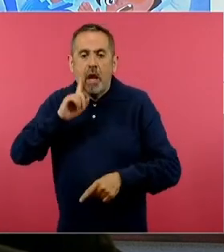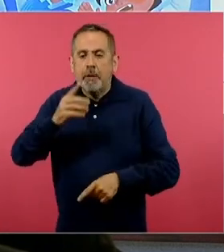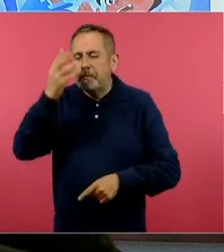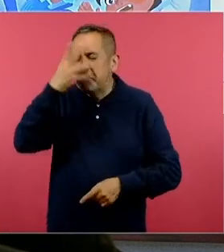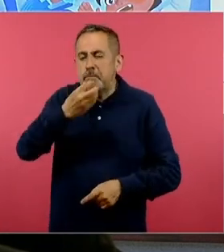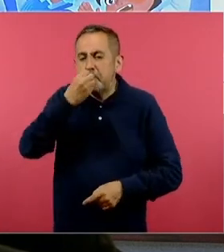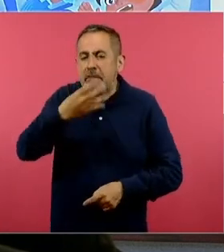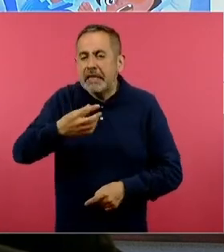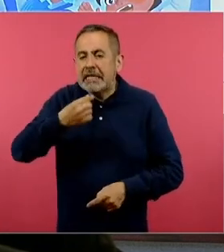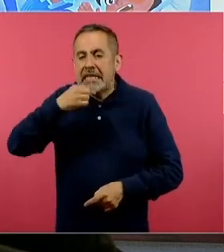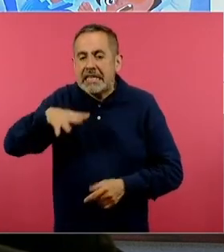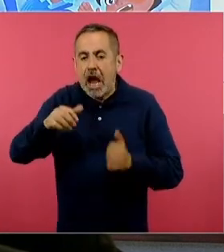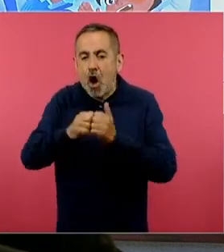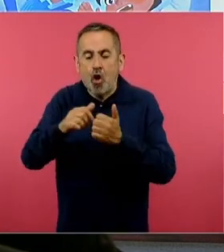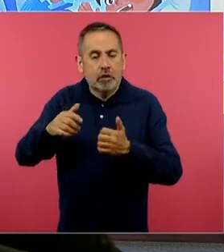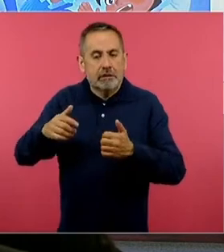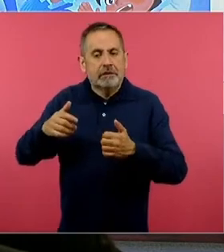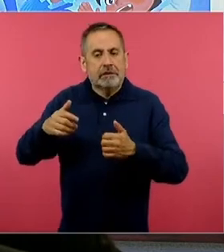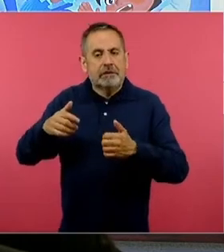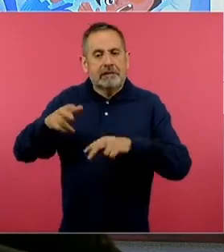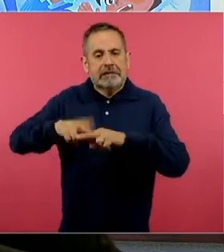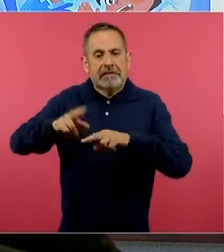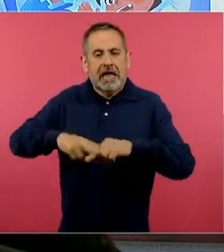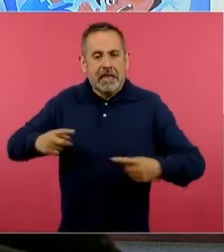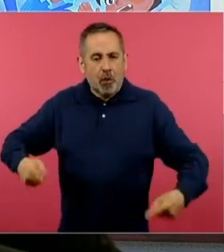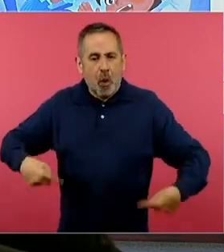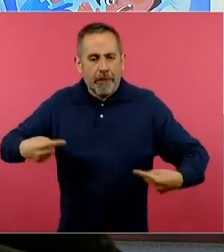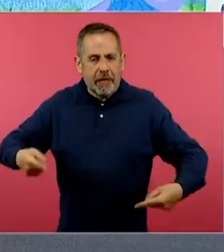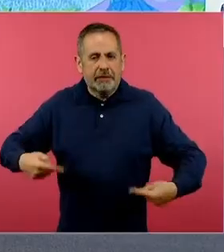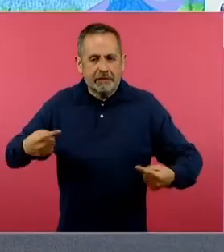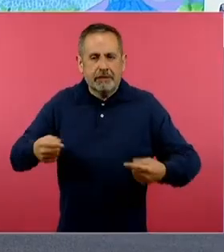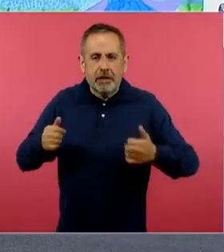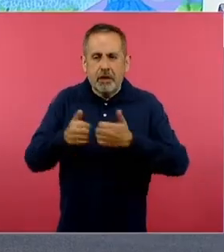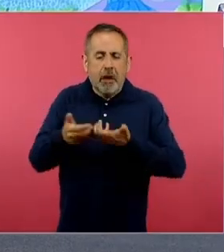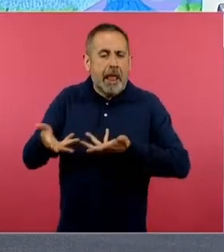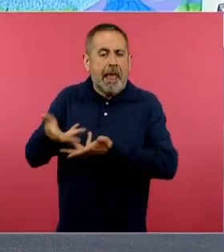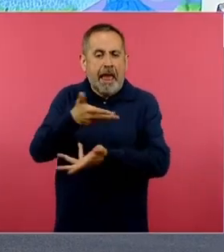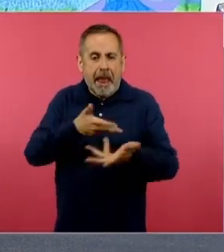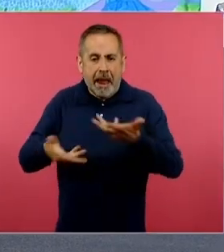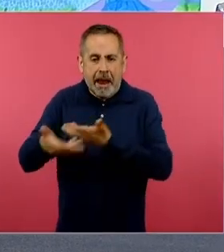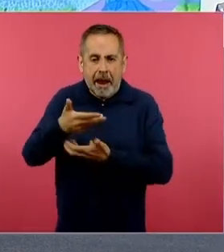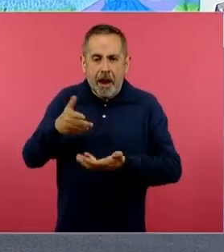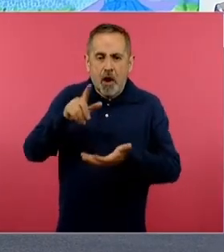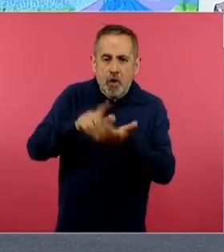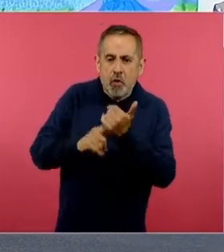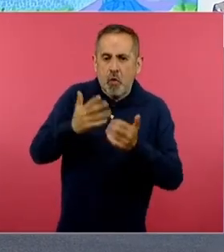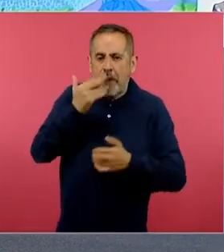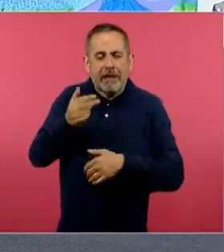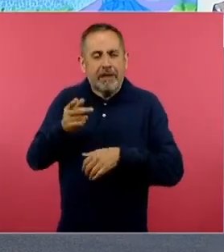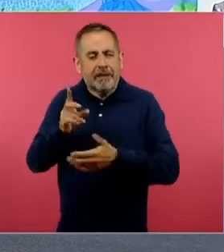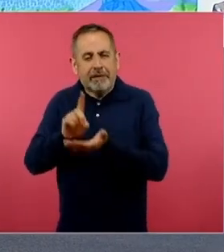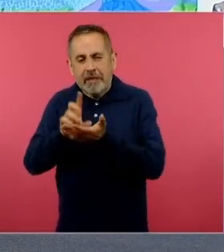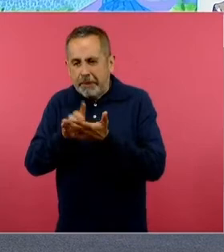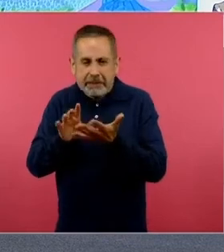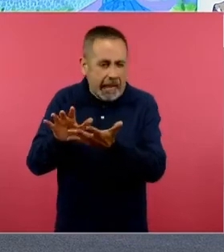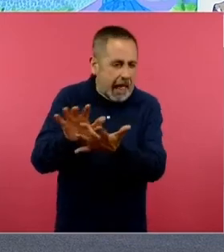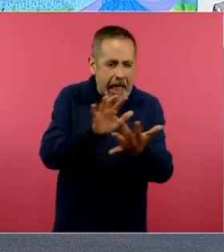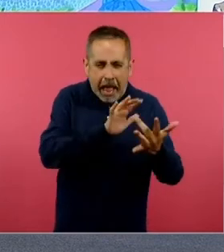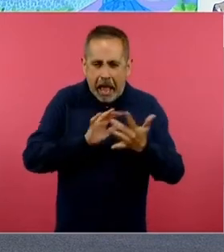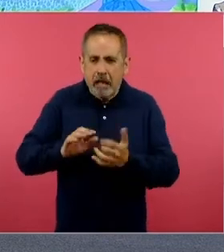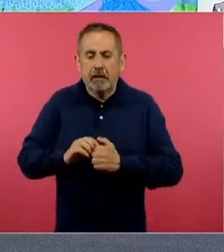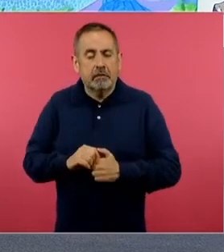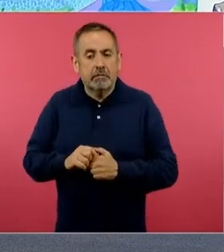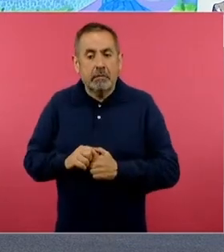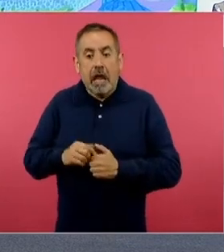en silla de ruedas, obviamente conviviendo con niños que no presentan eso y todos tienen